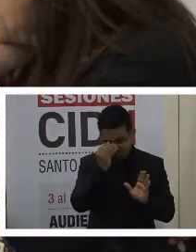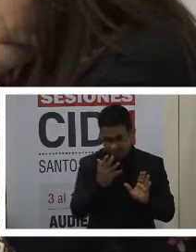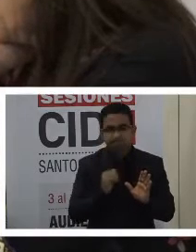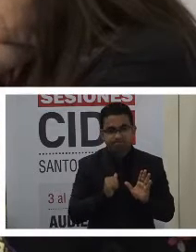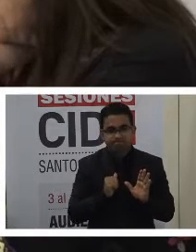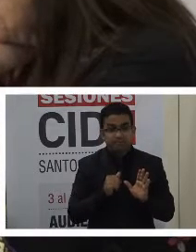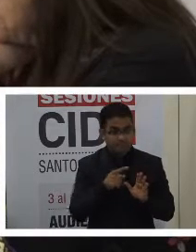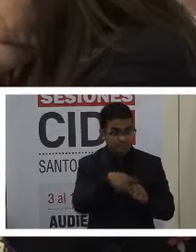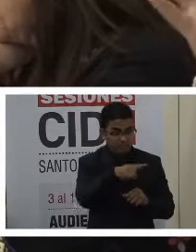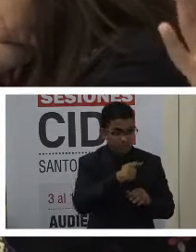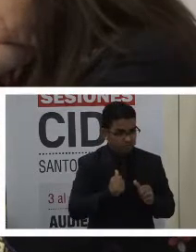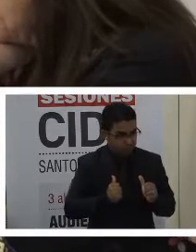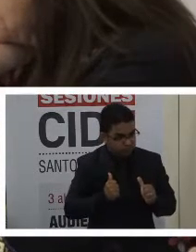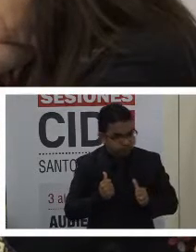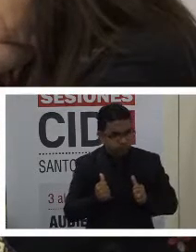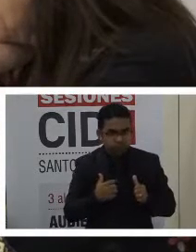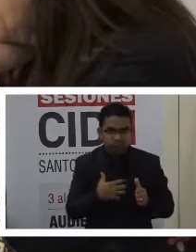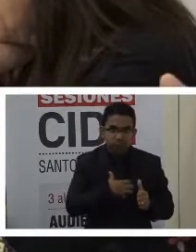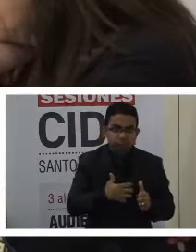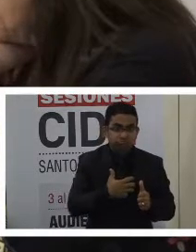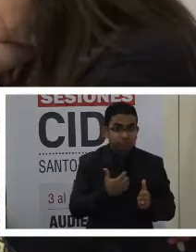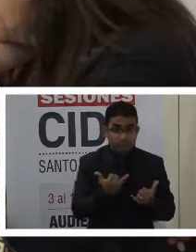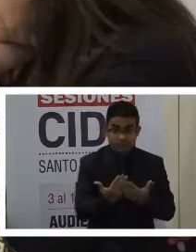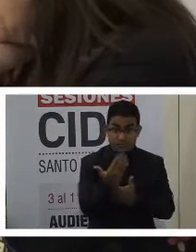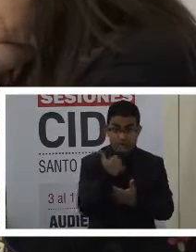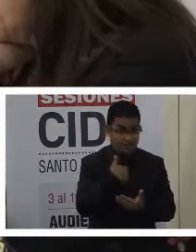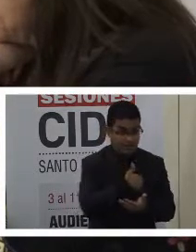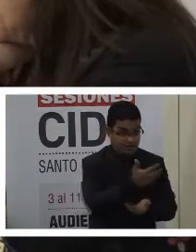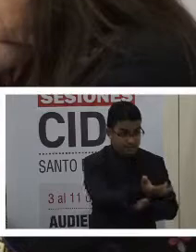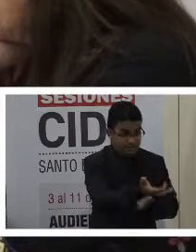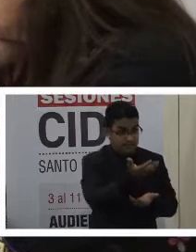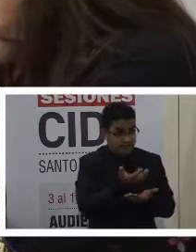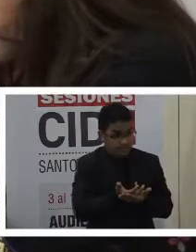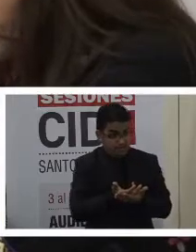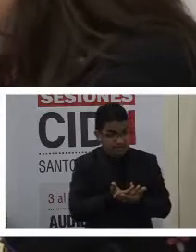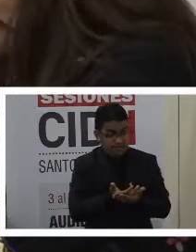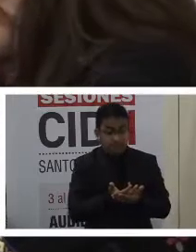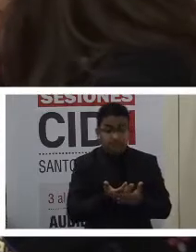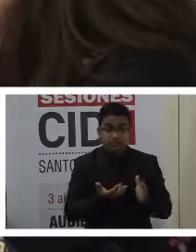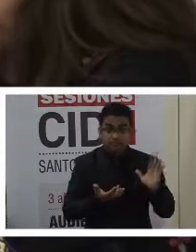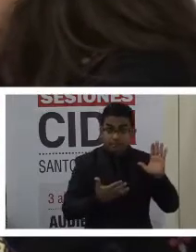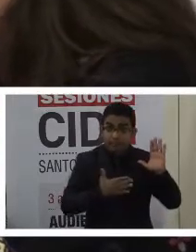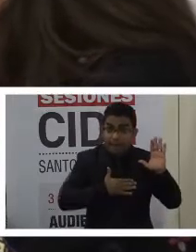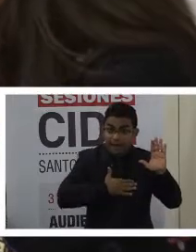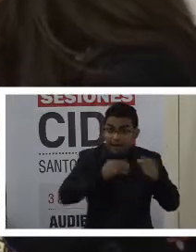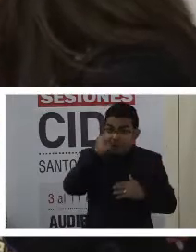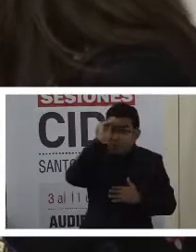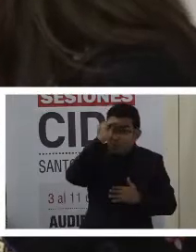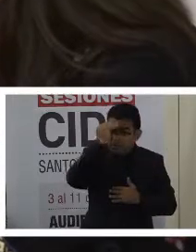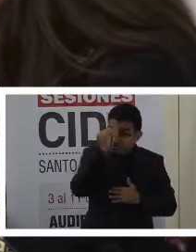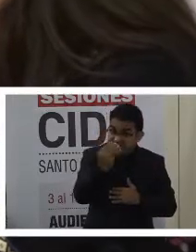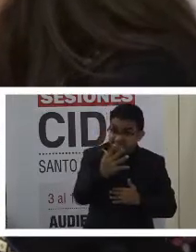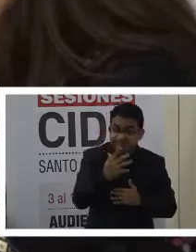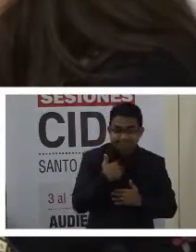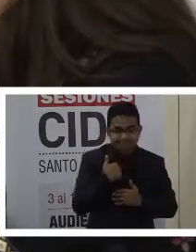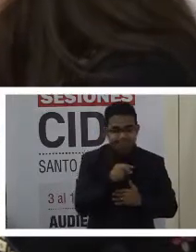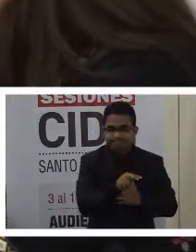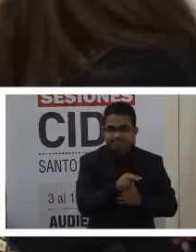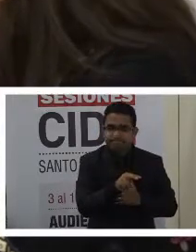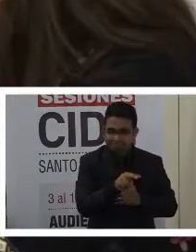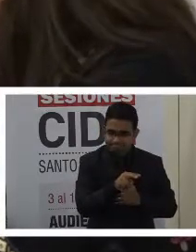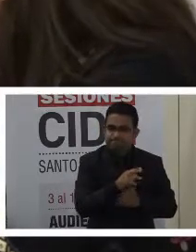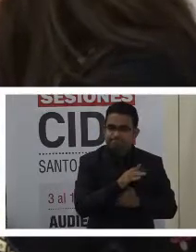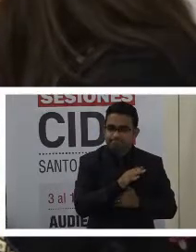Y la información recibida esta mañana, a mí en lo personal, me da la esperanza